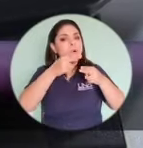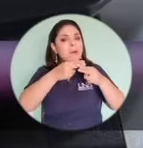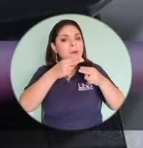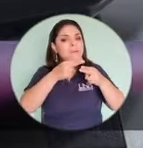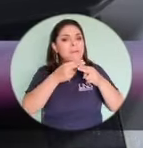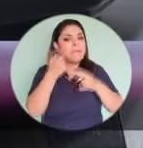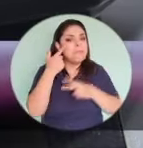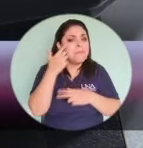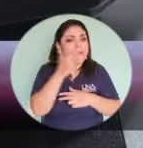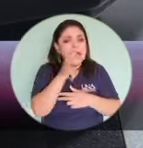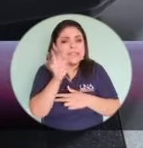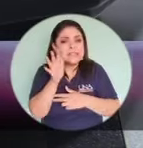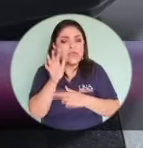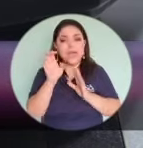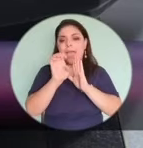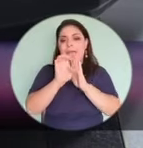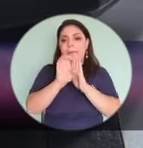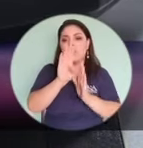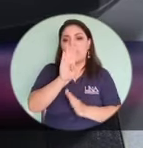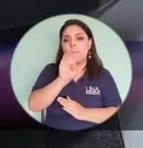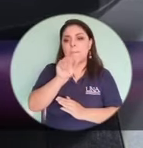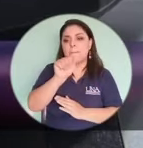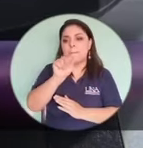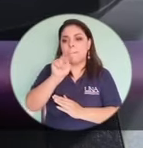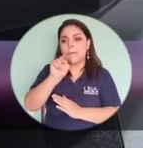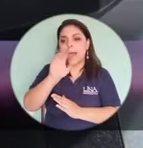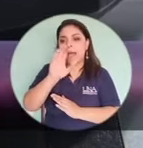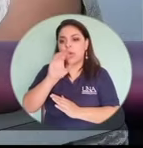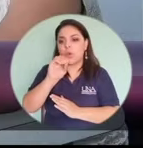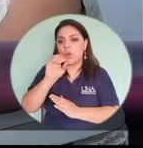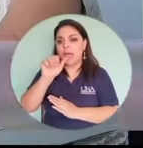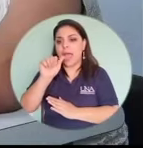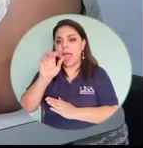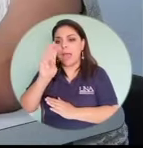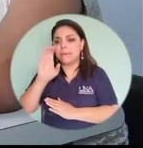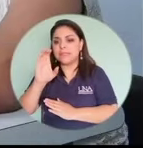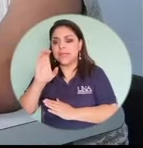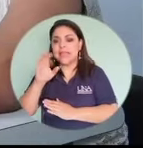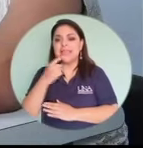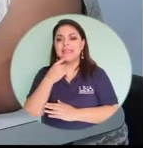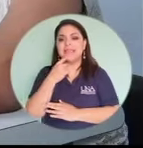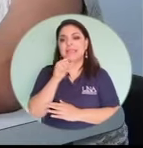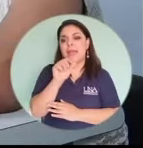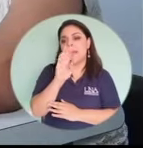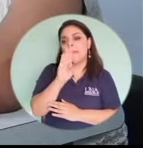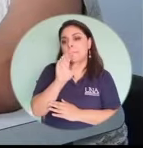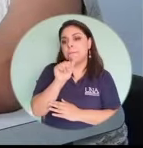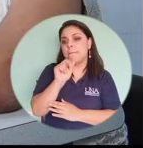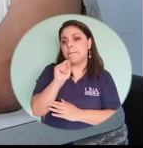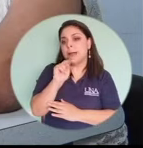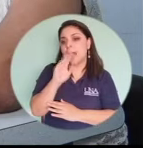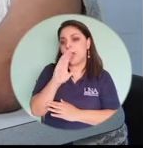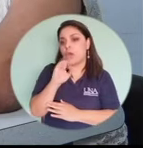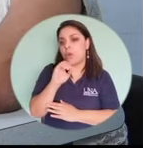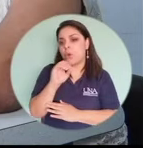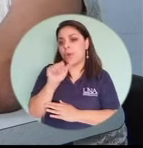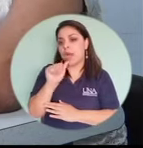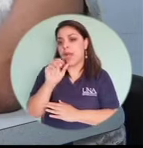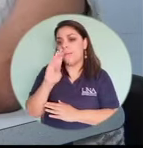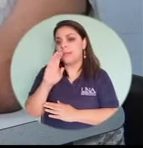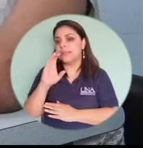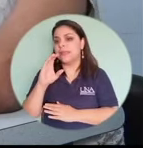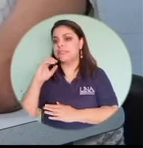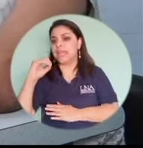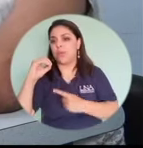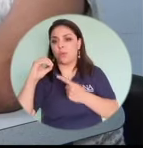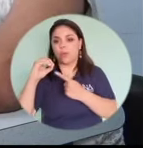un hombre, a pesar de ser muy similar, en lugar de decir banco ABC, va a decir banco ABC y tal vez va a venir un cero de más.